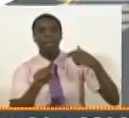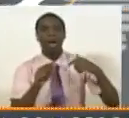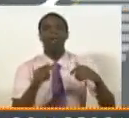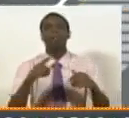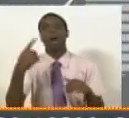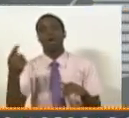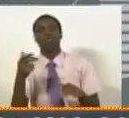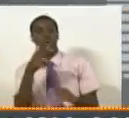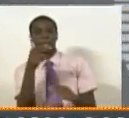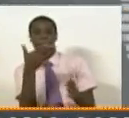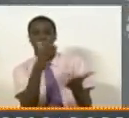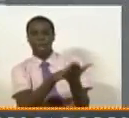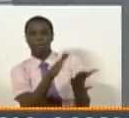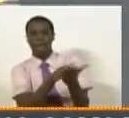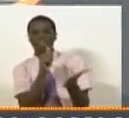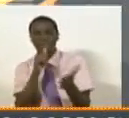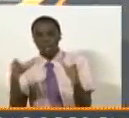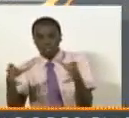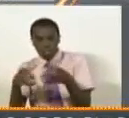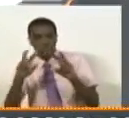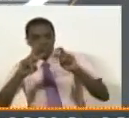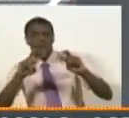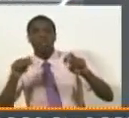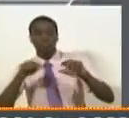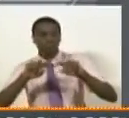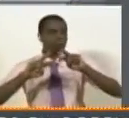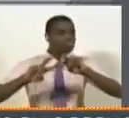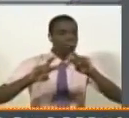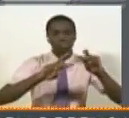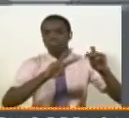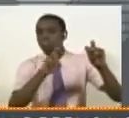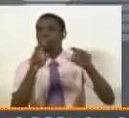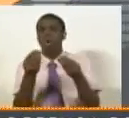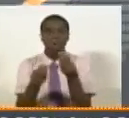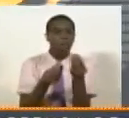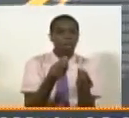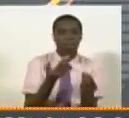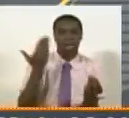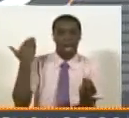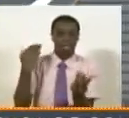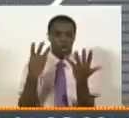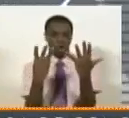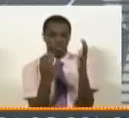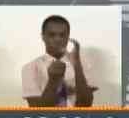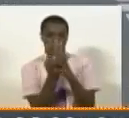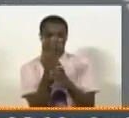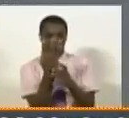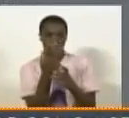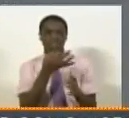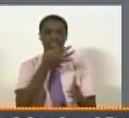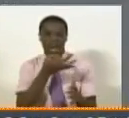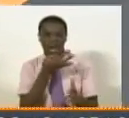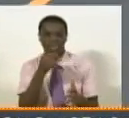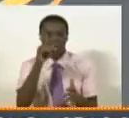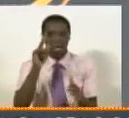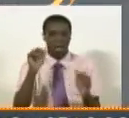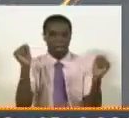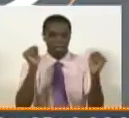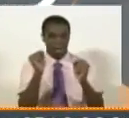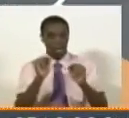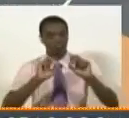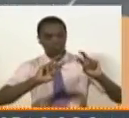está haciendo las investigaciones que están bien adelantadas sobre los hechos ocurridos el día 8 de mayo, en una hora de la tarde, en la Ciudad de Mérida